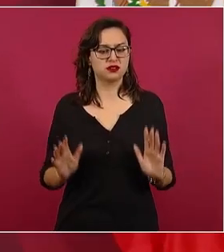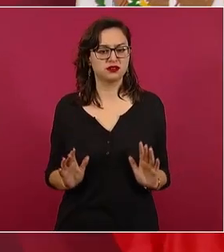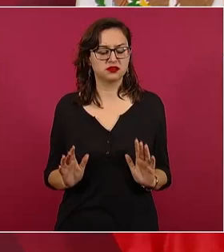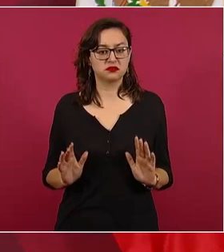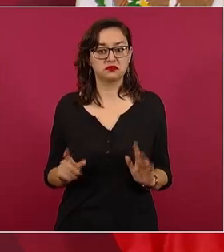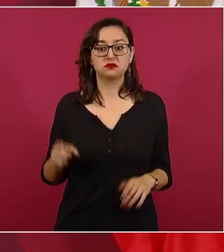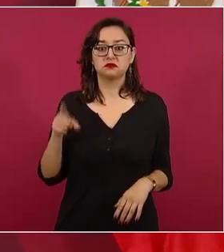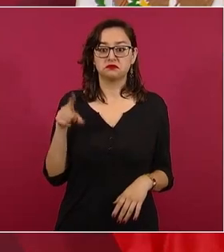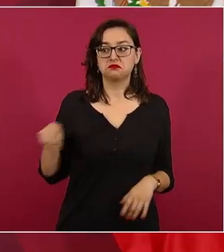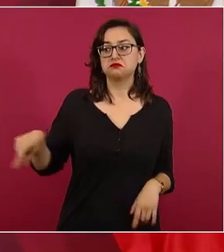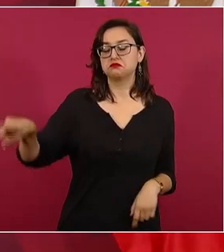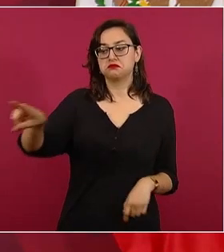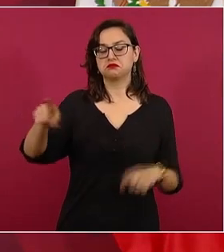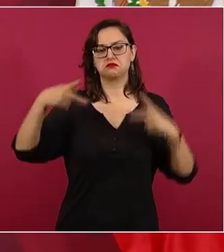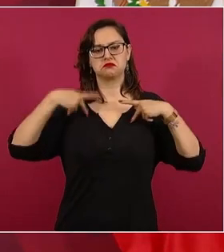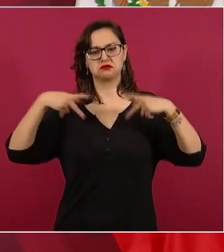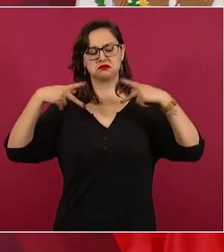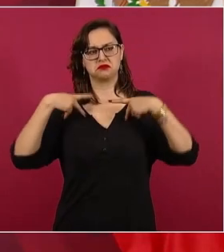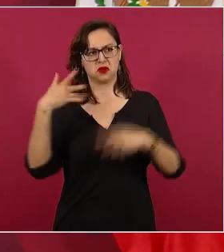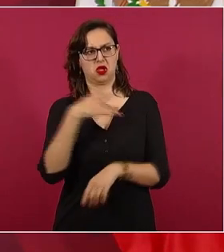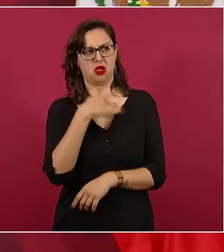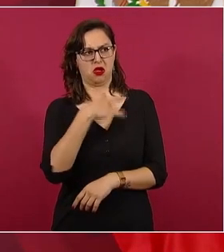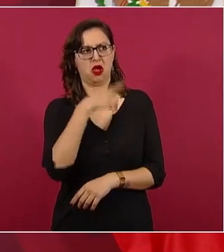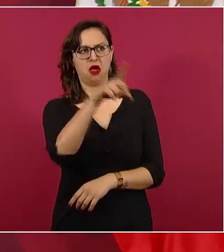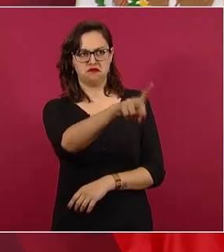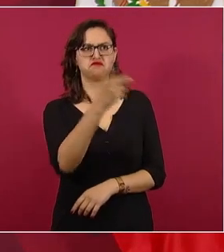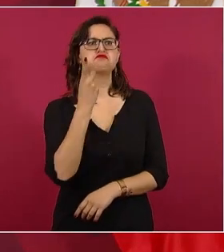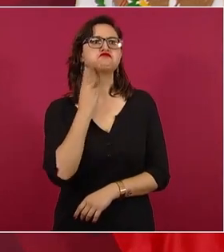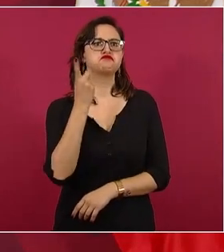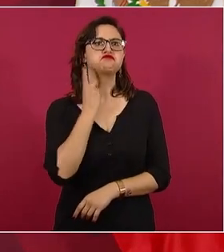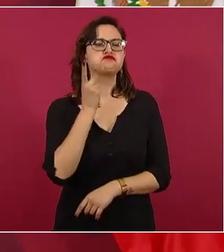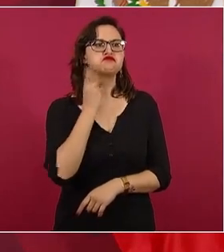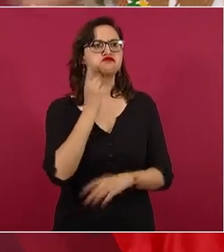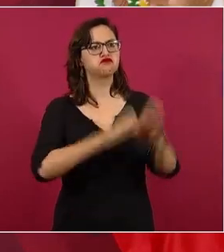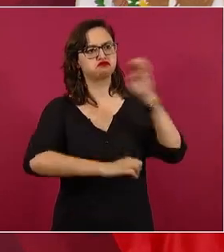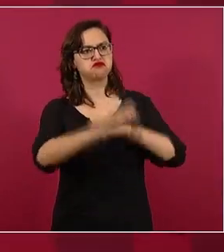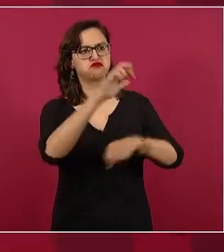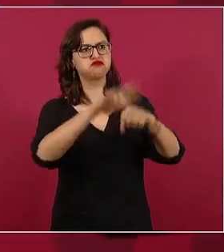piensa que estuvo bien lo que hicieron